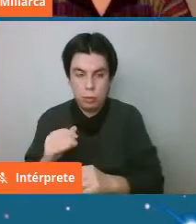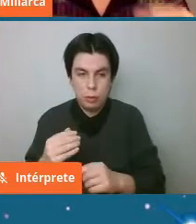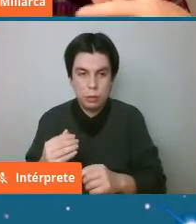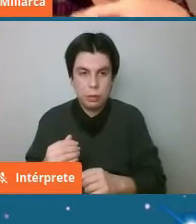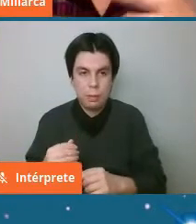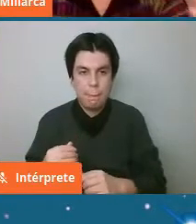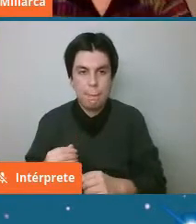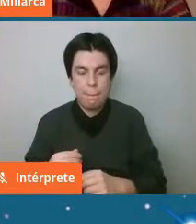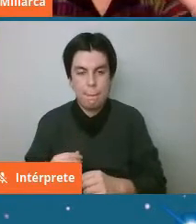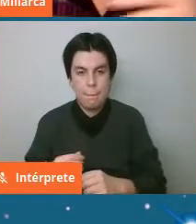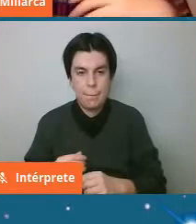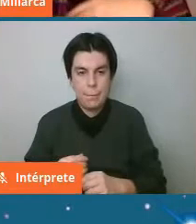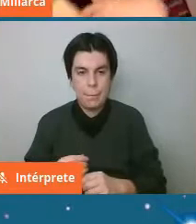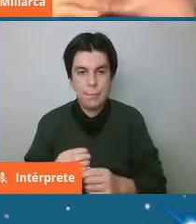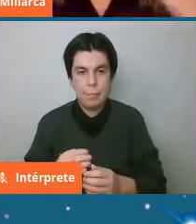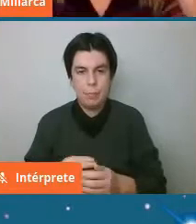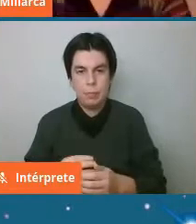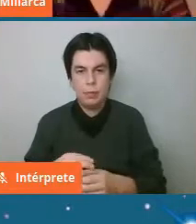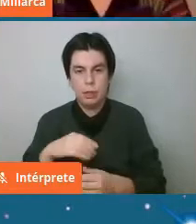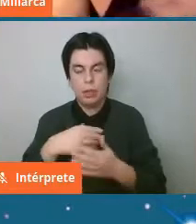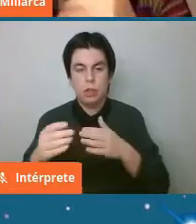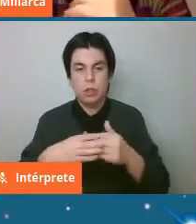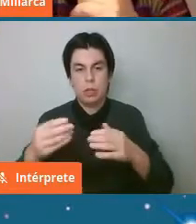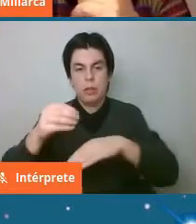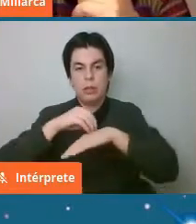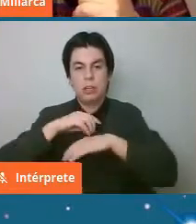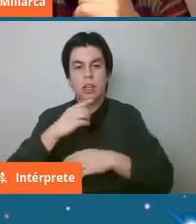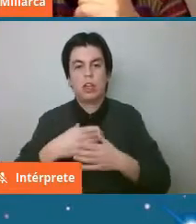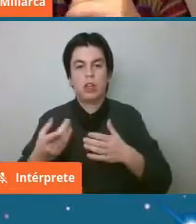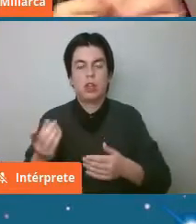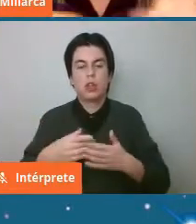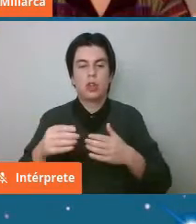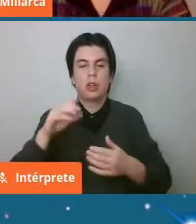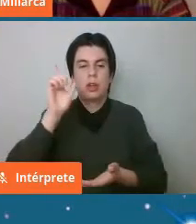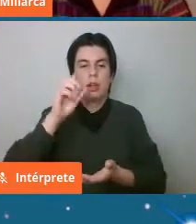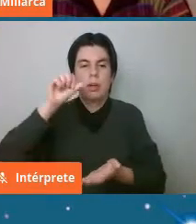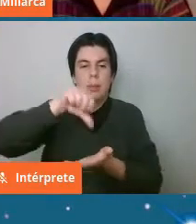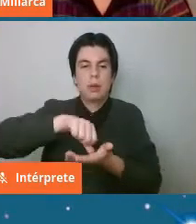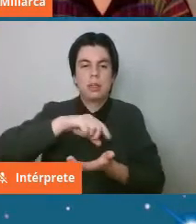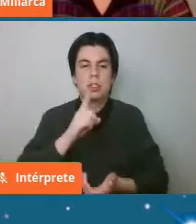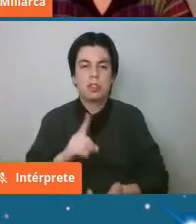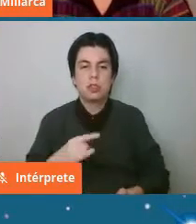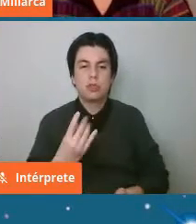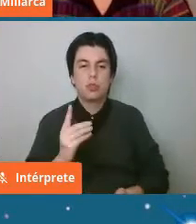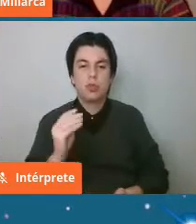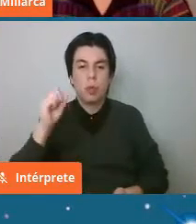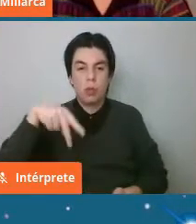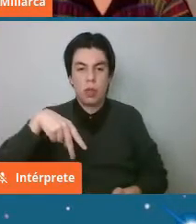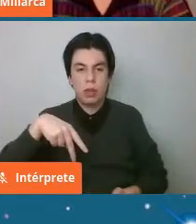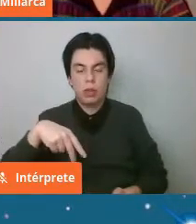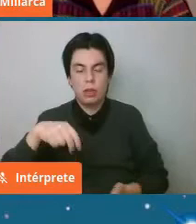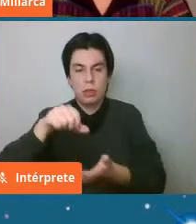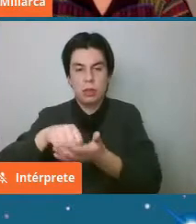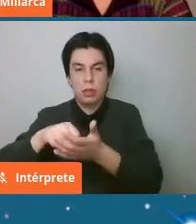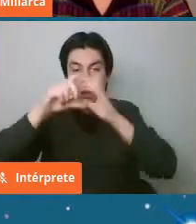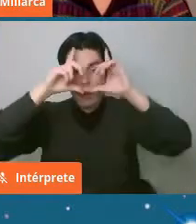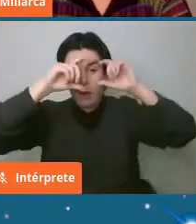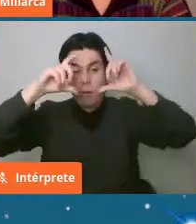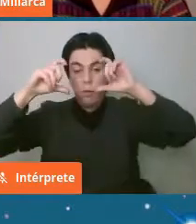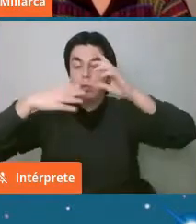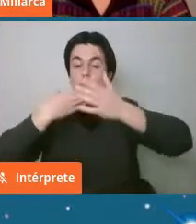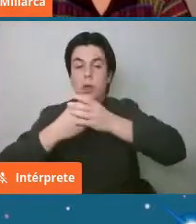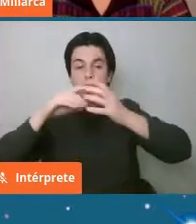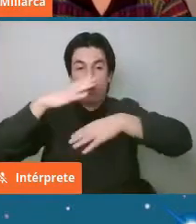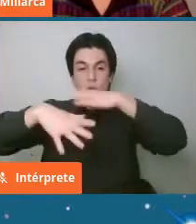la gente cae en Sudán le avisan a los científicos en Sudán se toman algunas fotos de cuando entró el